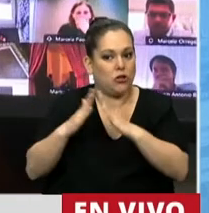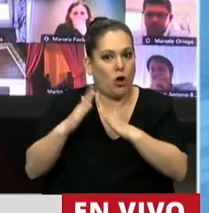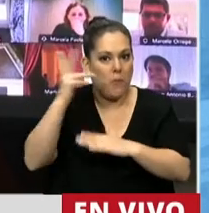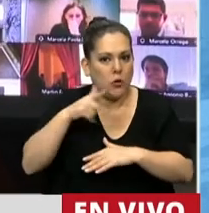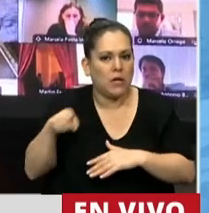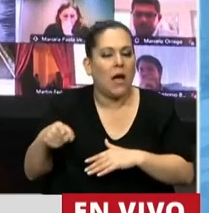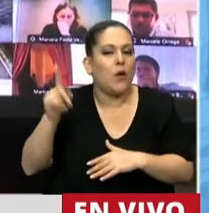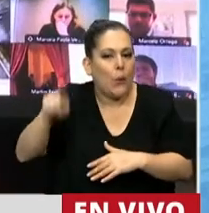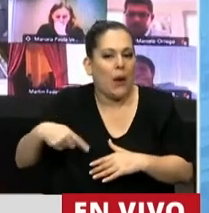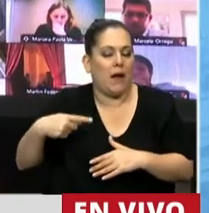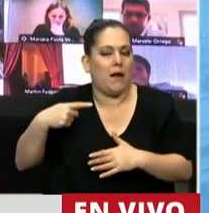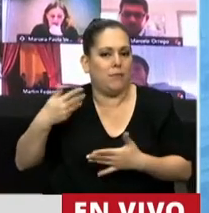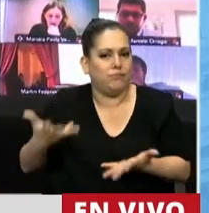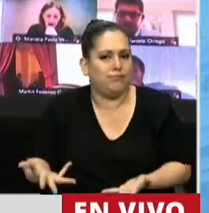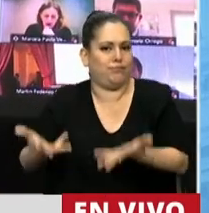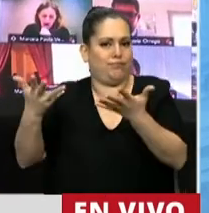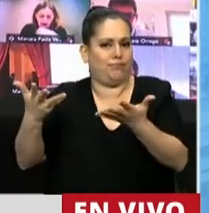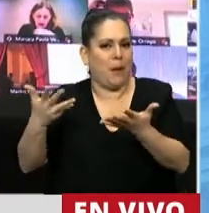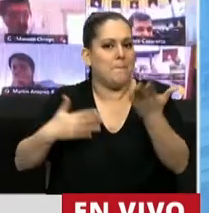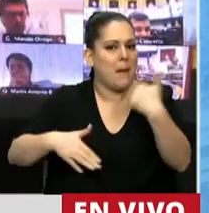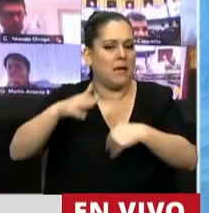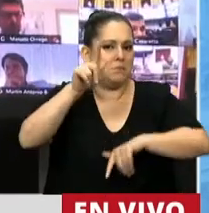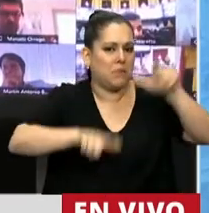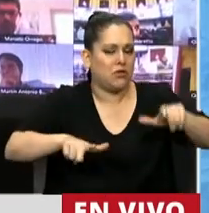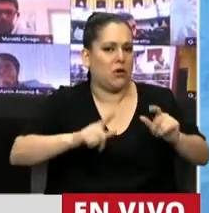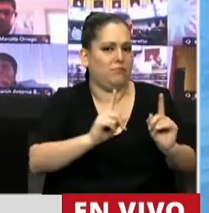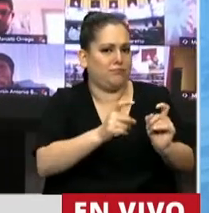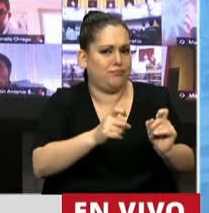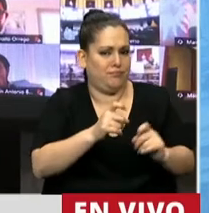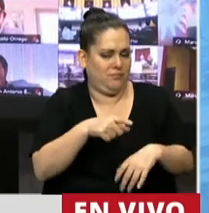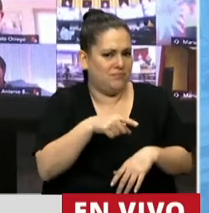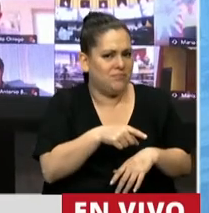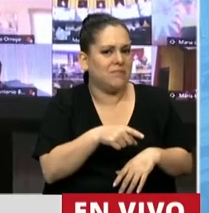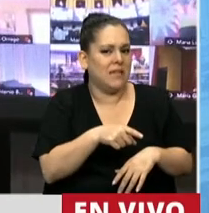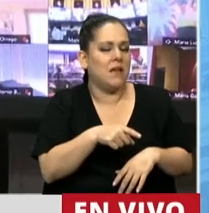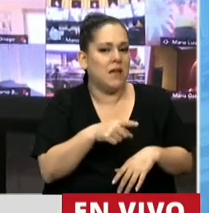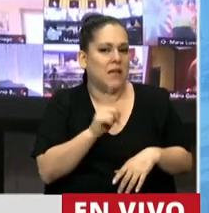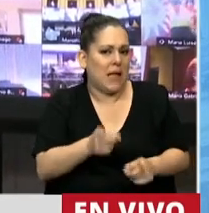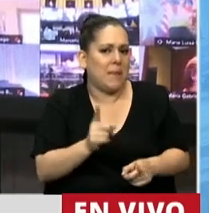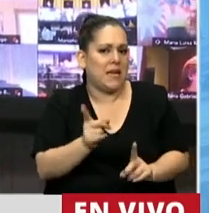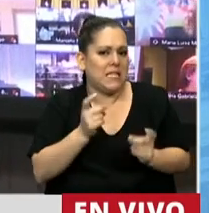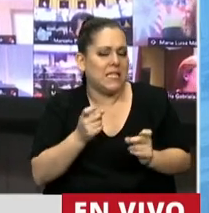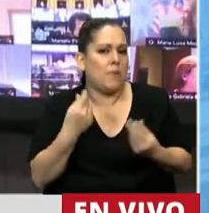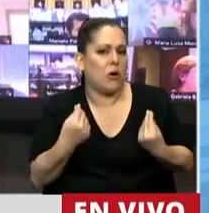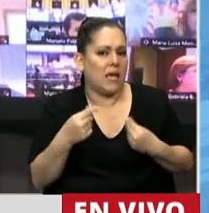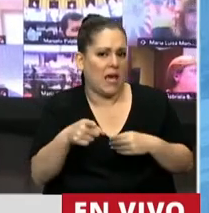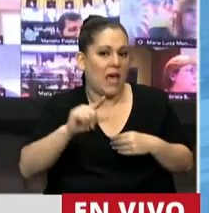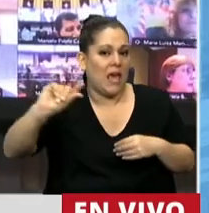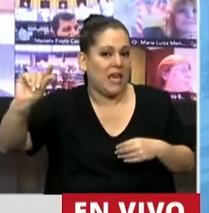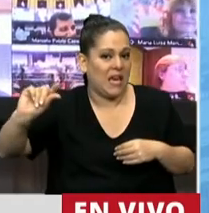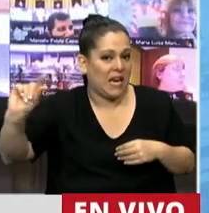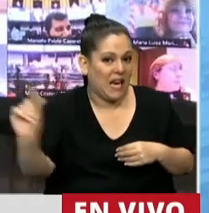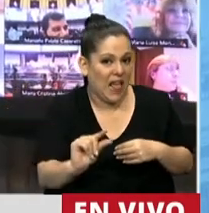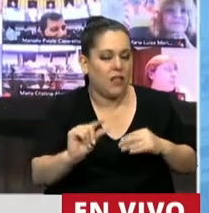progreso, sobre todo para los más vulnerables, ya que necesitamos que los créditos